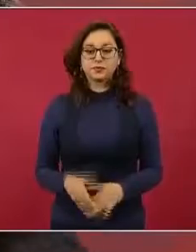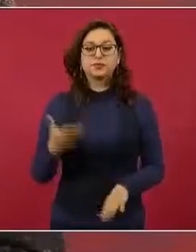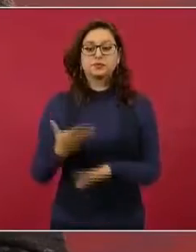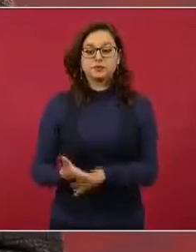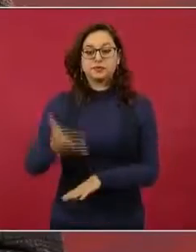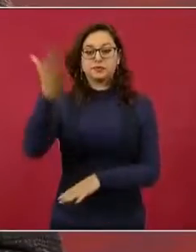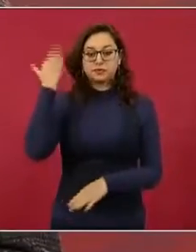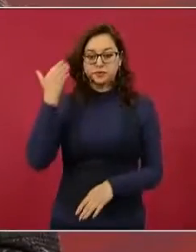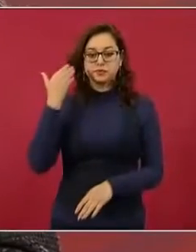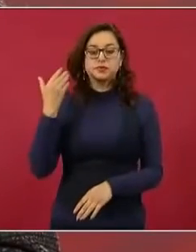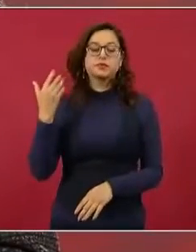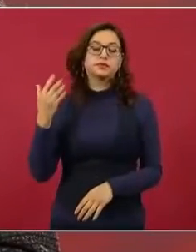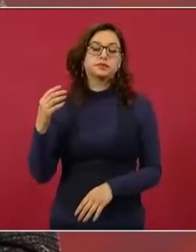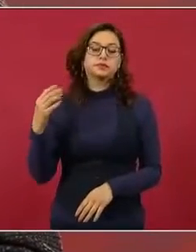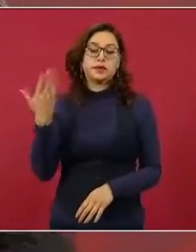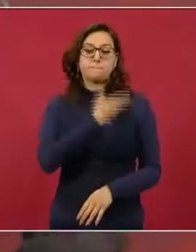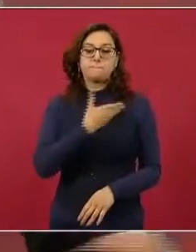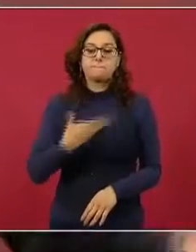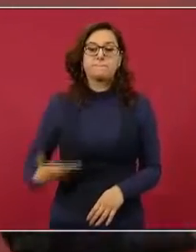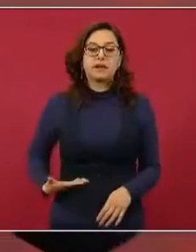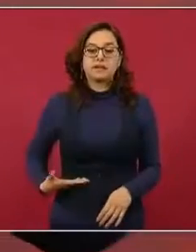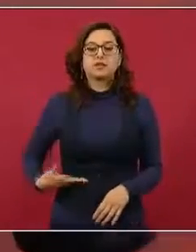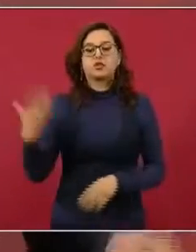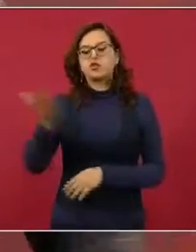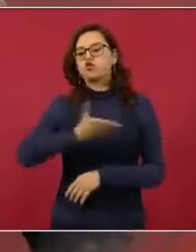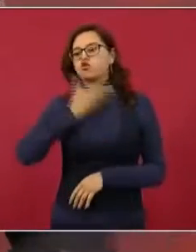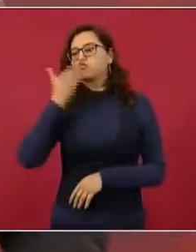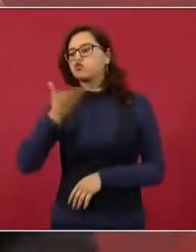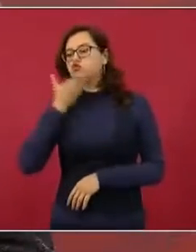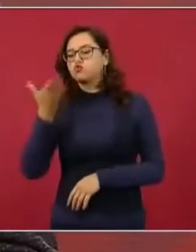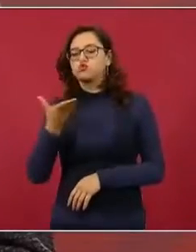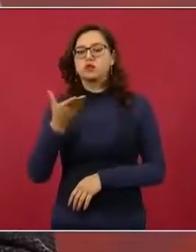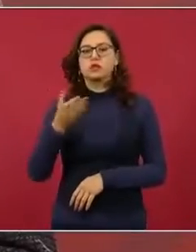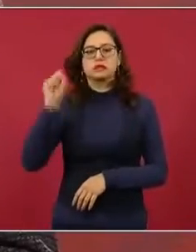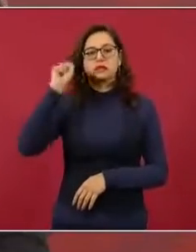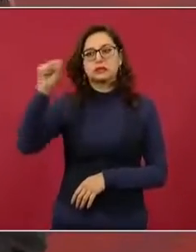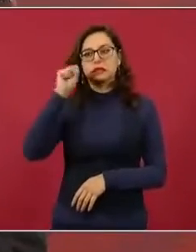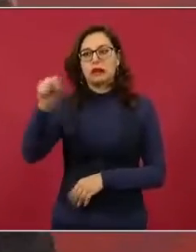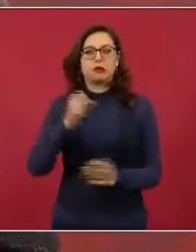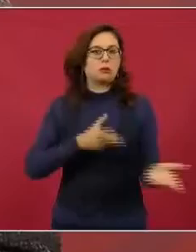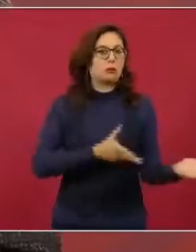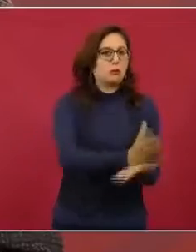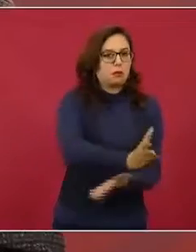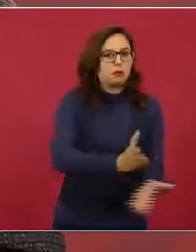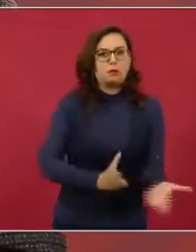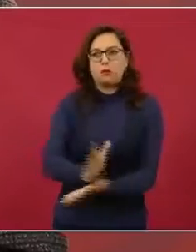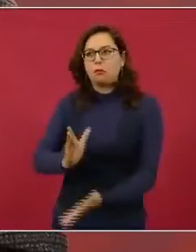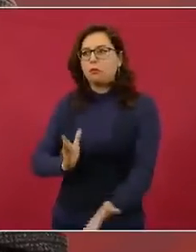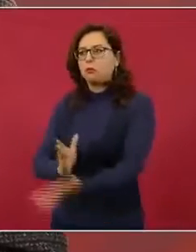quién sí, quién no, ahora no,